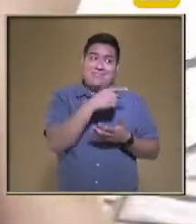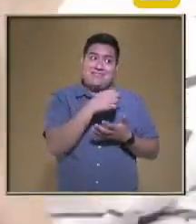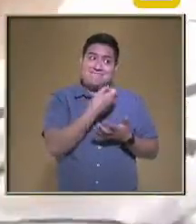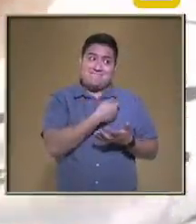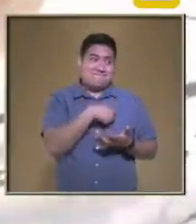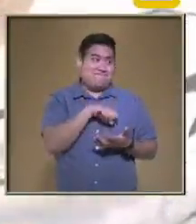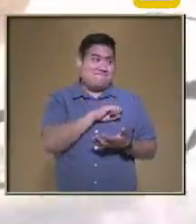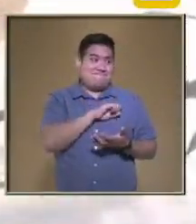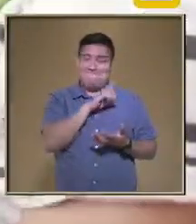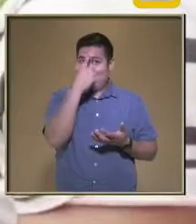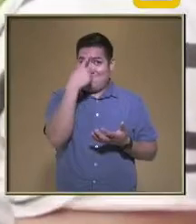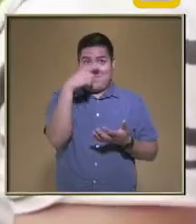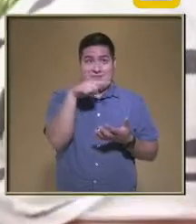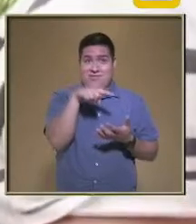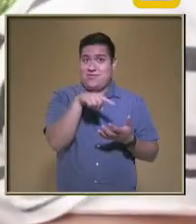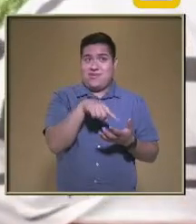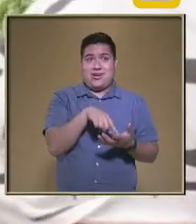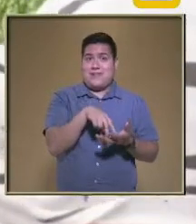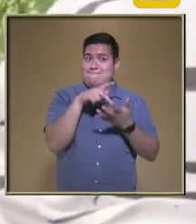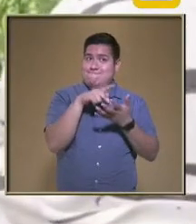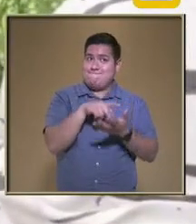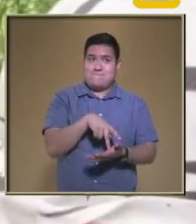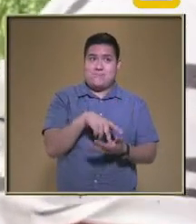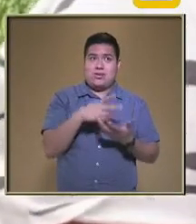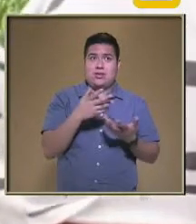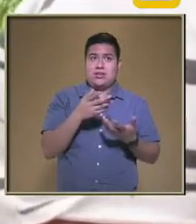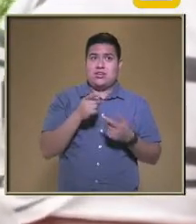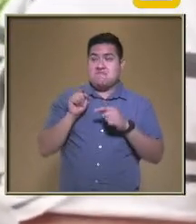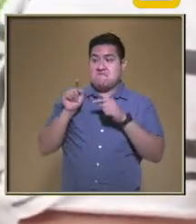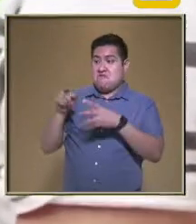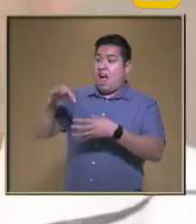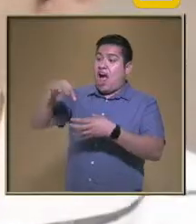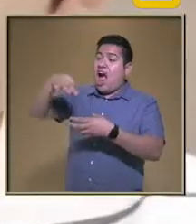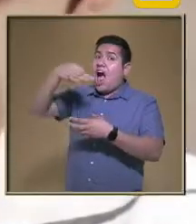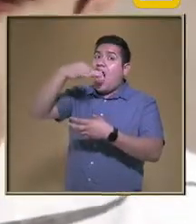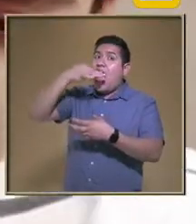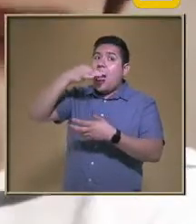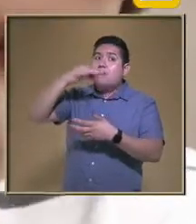bien Son demasiadas calorías ¿Qué me dices De tus papitas?